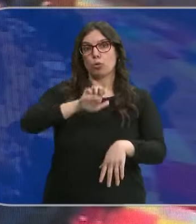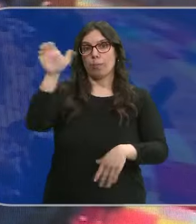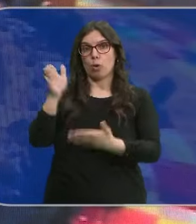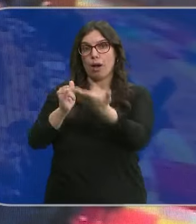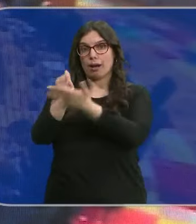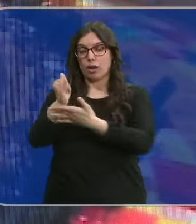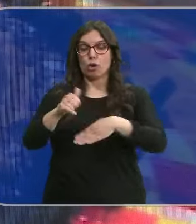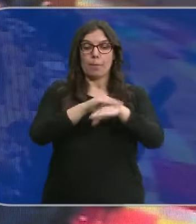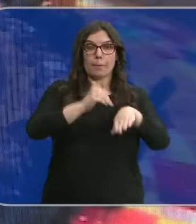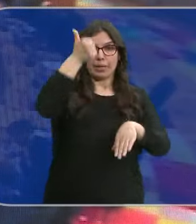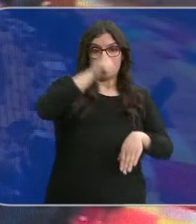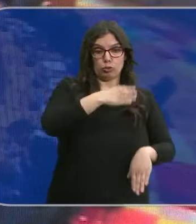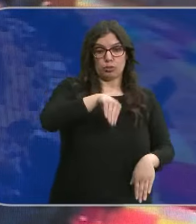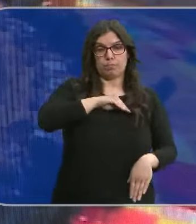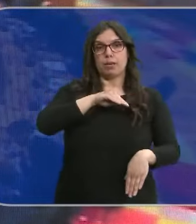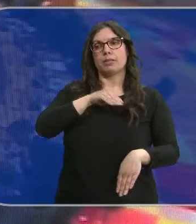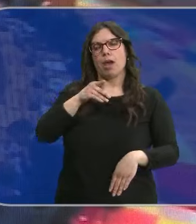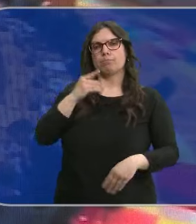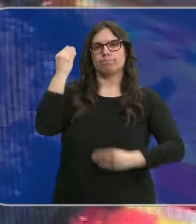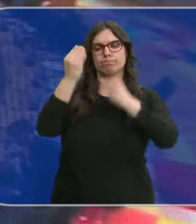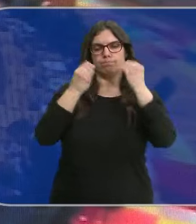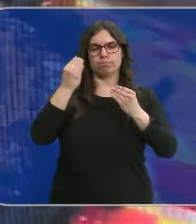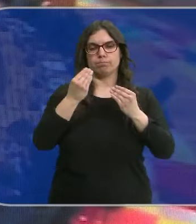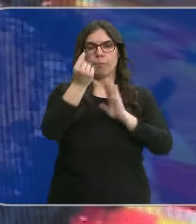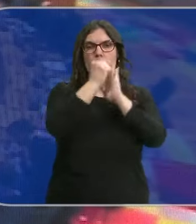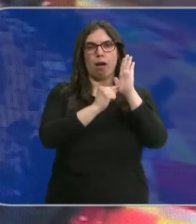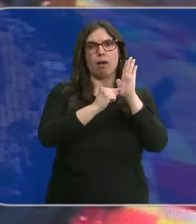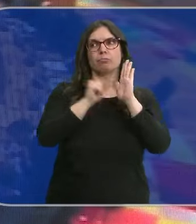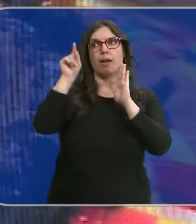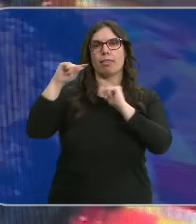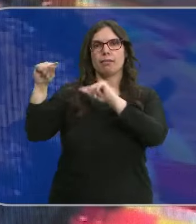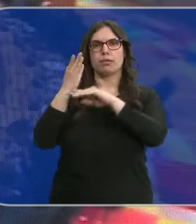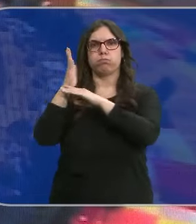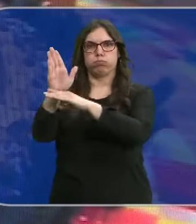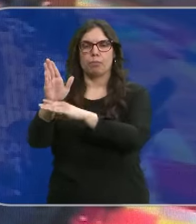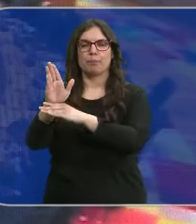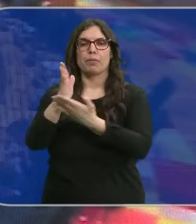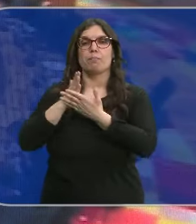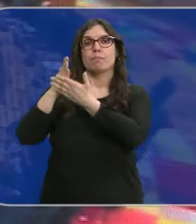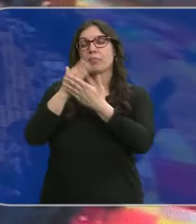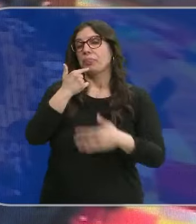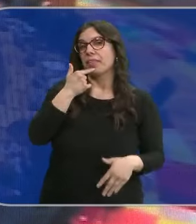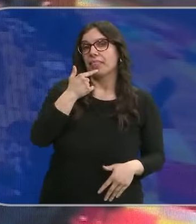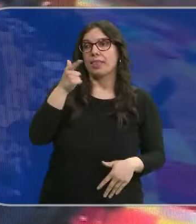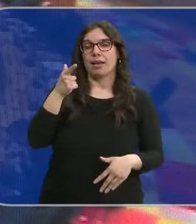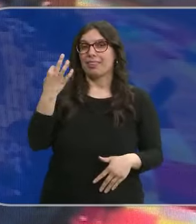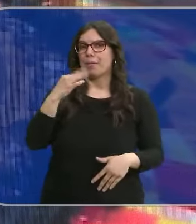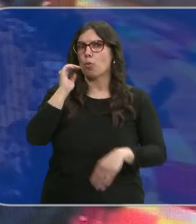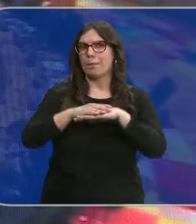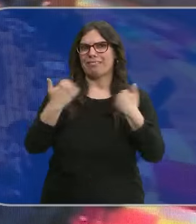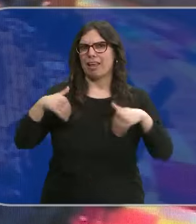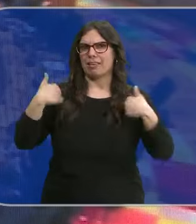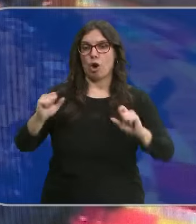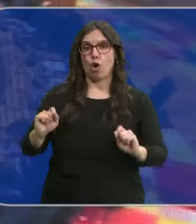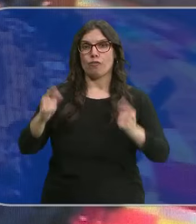Agrario y el ministro Luis Planas ha valorado el paquete de medidas para el campo que se va a debatir y votar. Dice que lo ideal es que su adopción sea urgente y